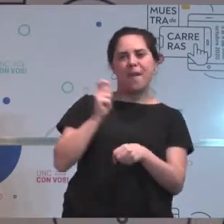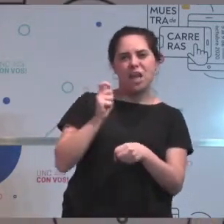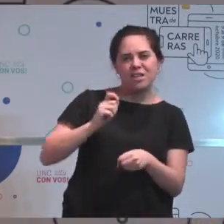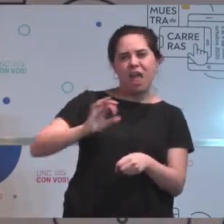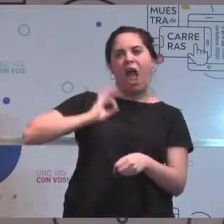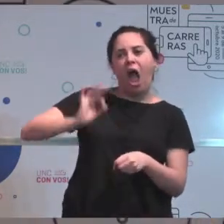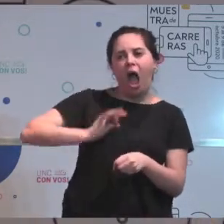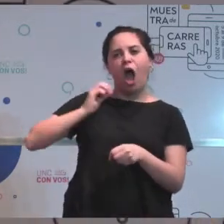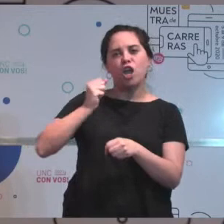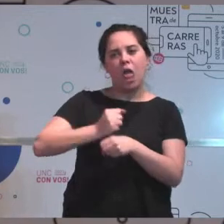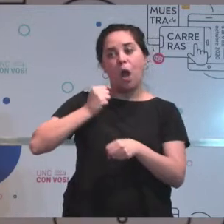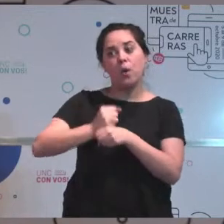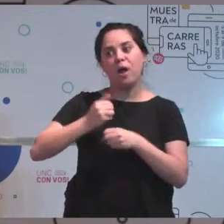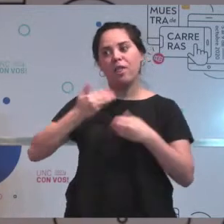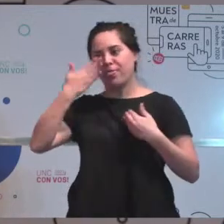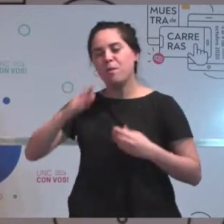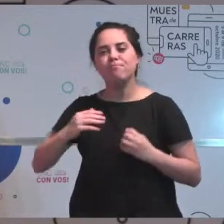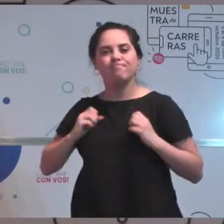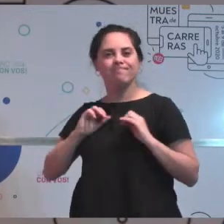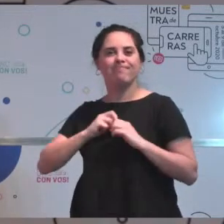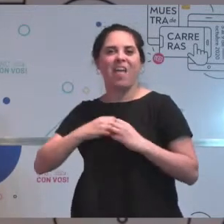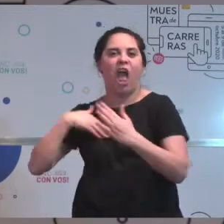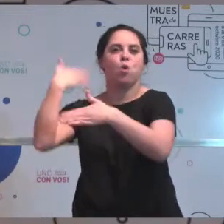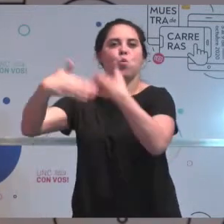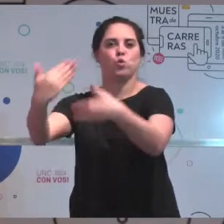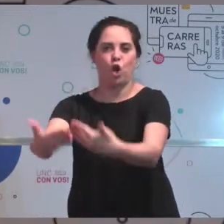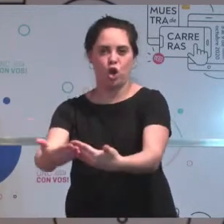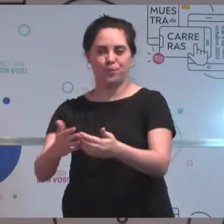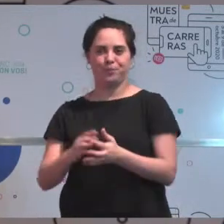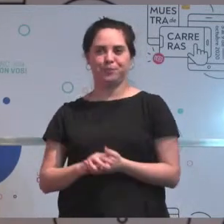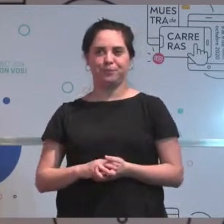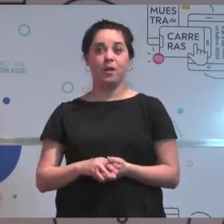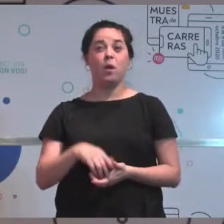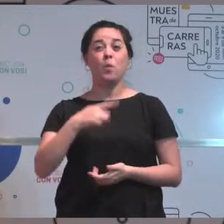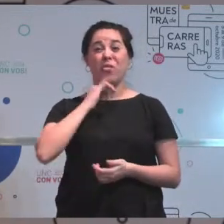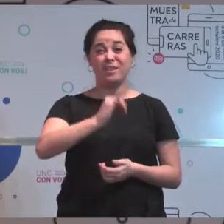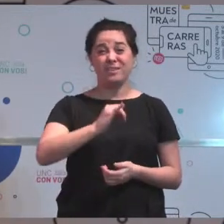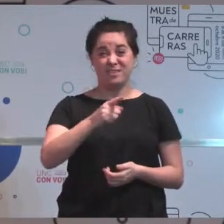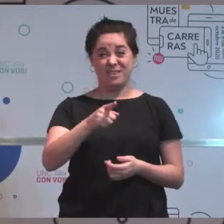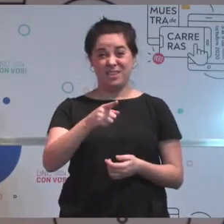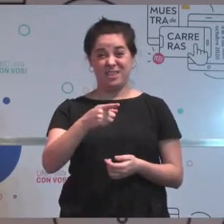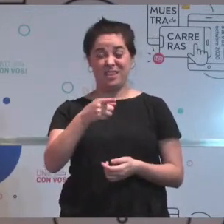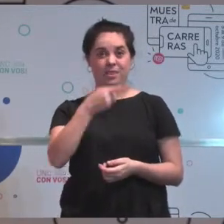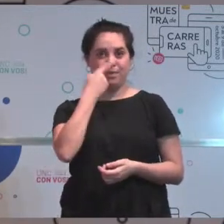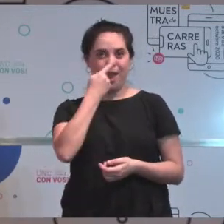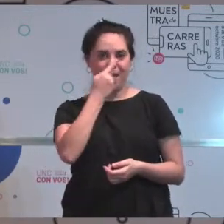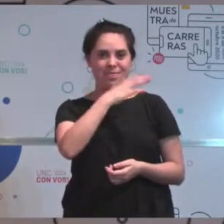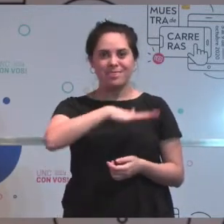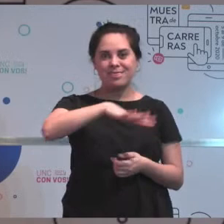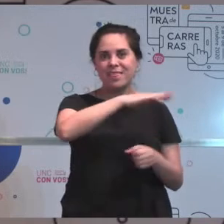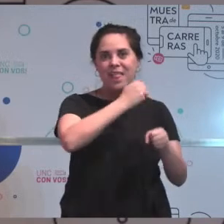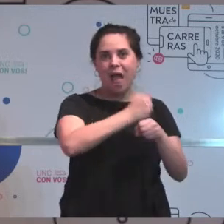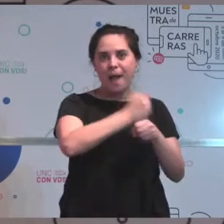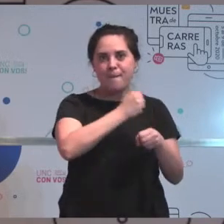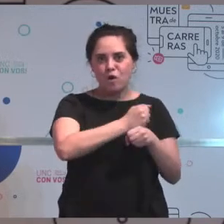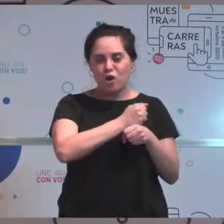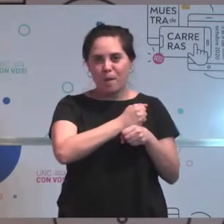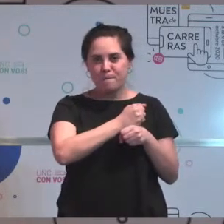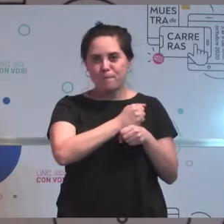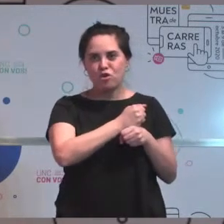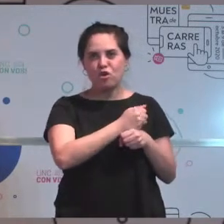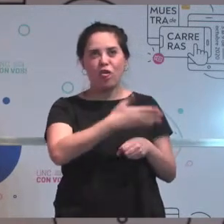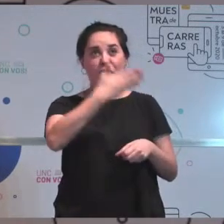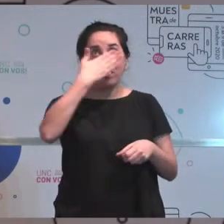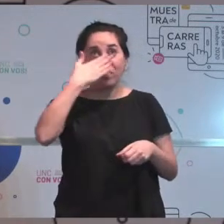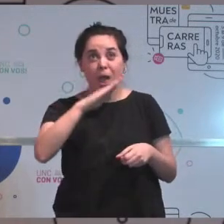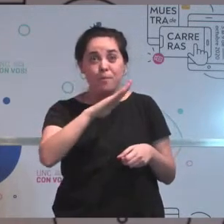O sea que esto que vos decís que al inicio tenías un interés por el trabajo de campo, sobre todo, y que después se fue